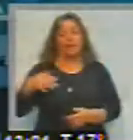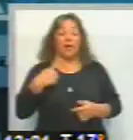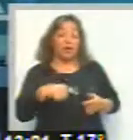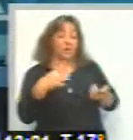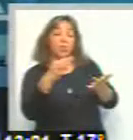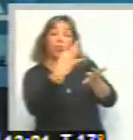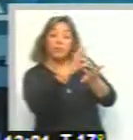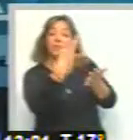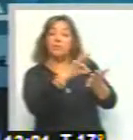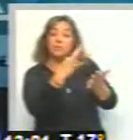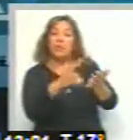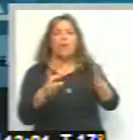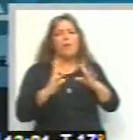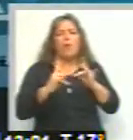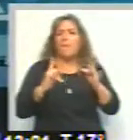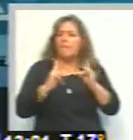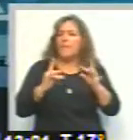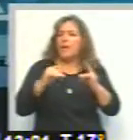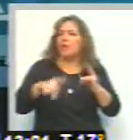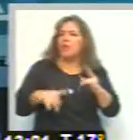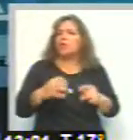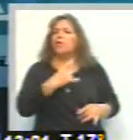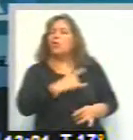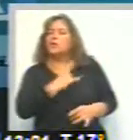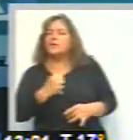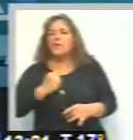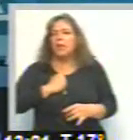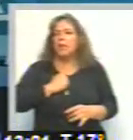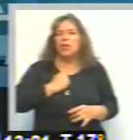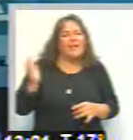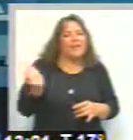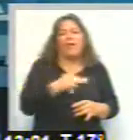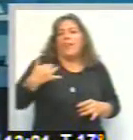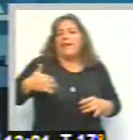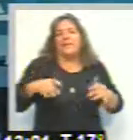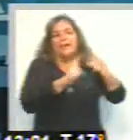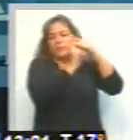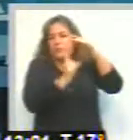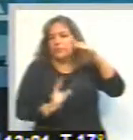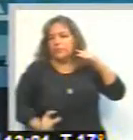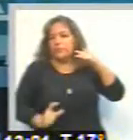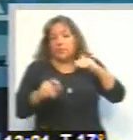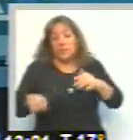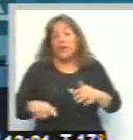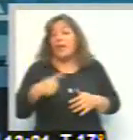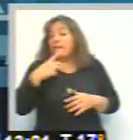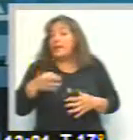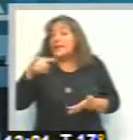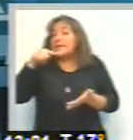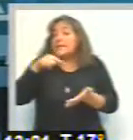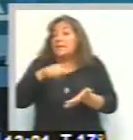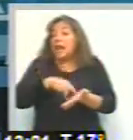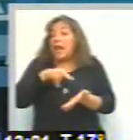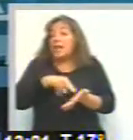...muy complejo que ha realizado justamente esta institución, que lo hace en todo el país. El Gran Salta, en realidad, es el octavo